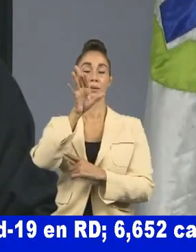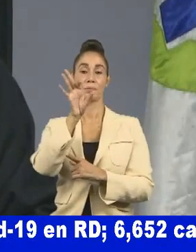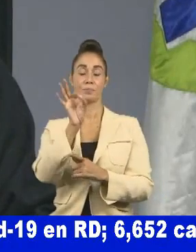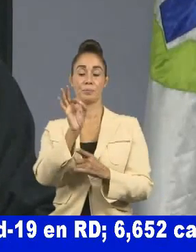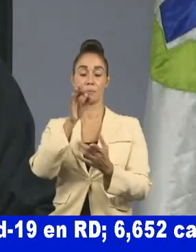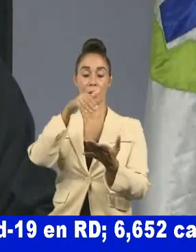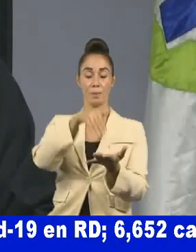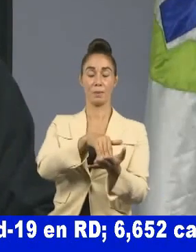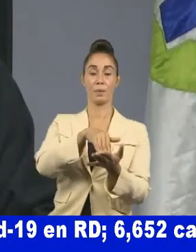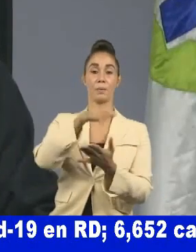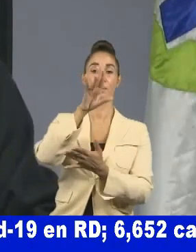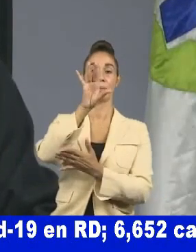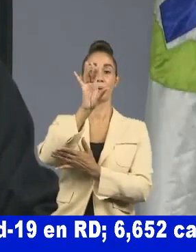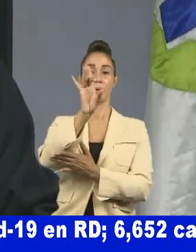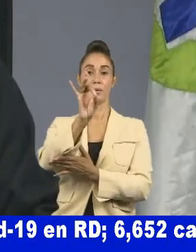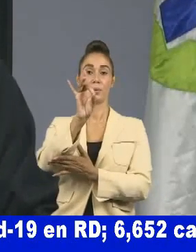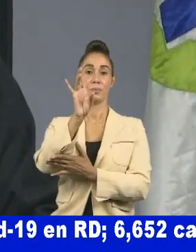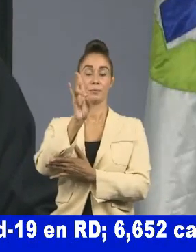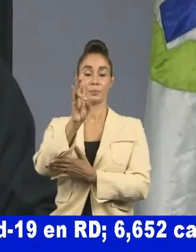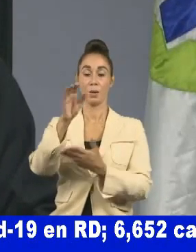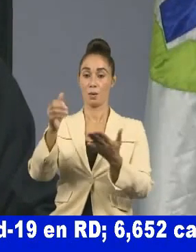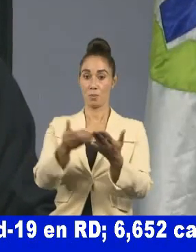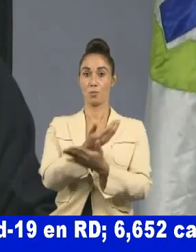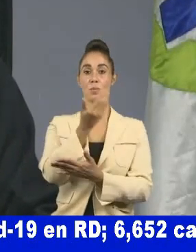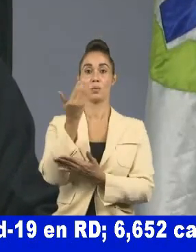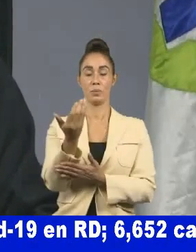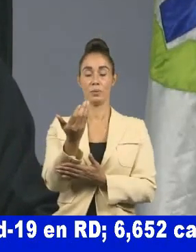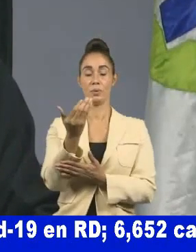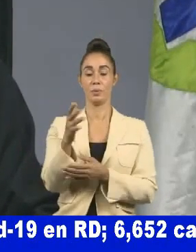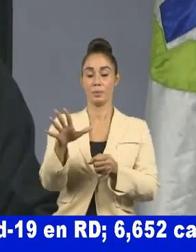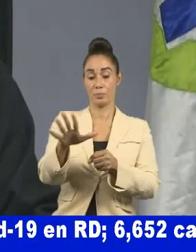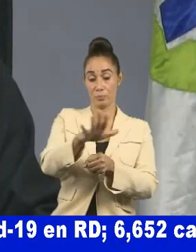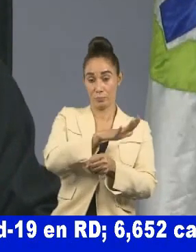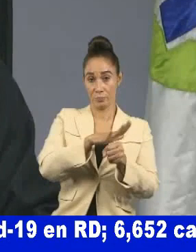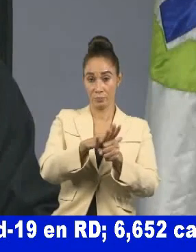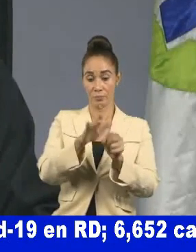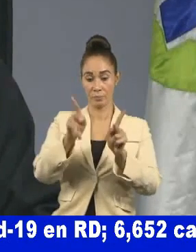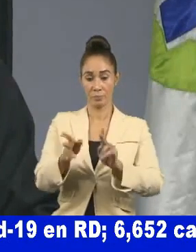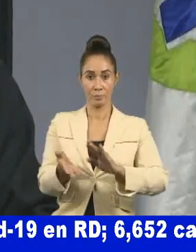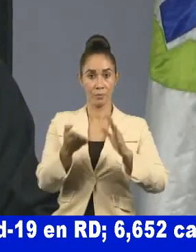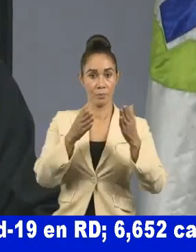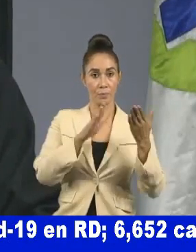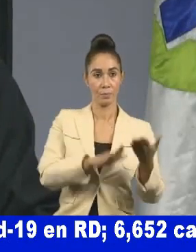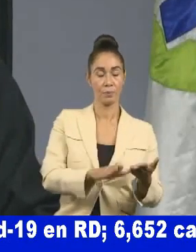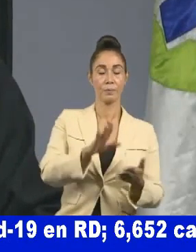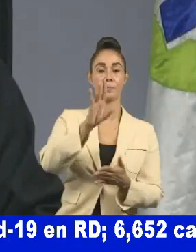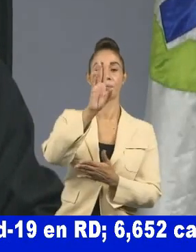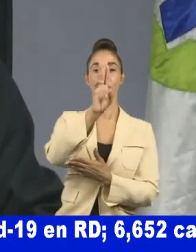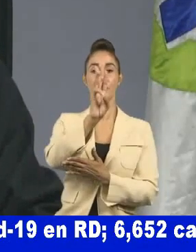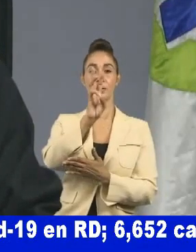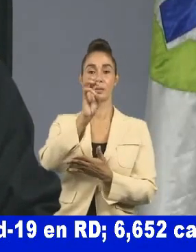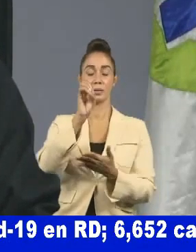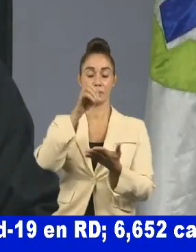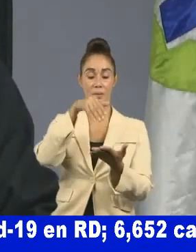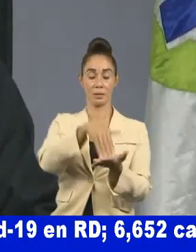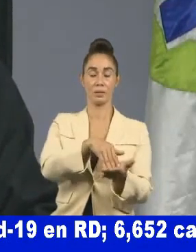.087 fueron nuevos y un total de defunciones de 60